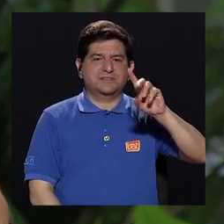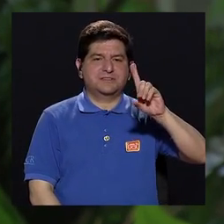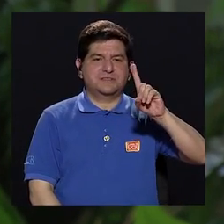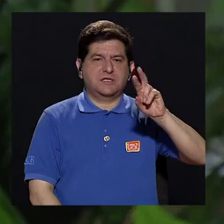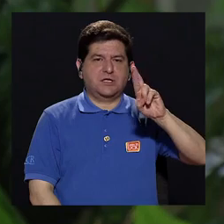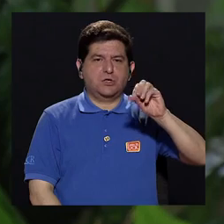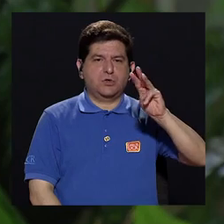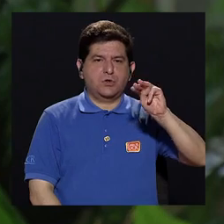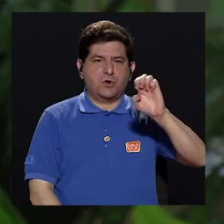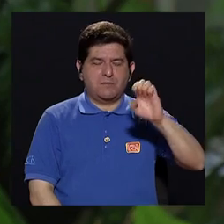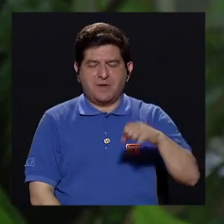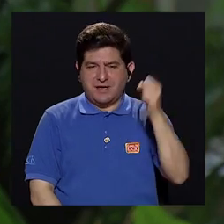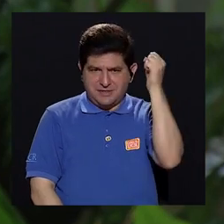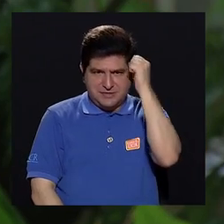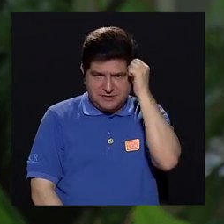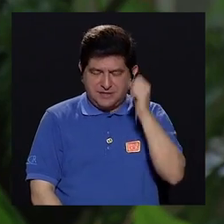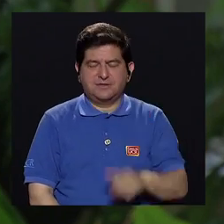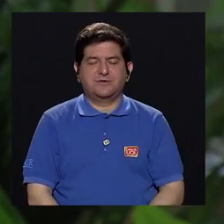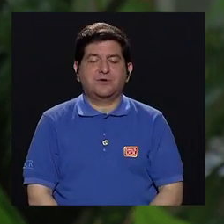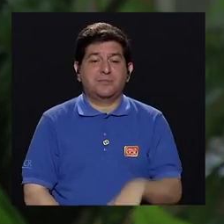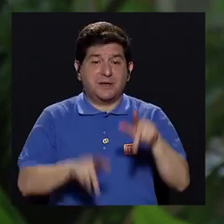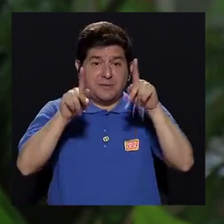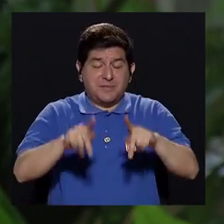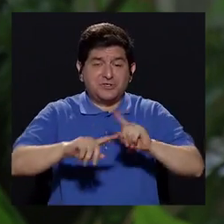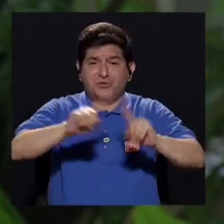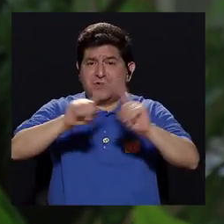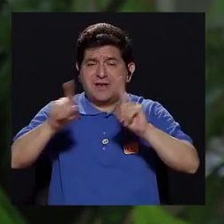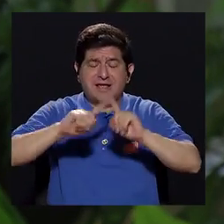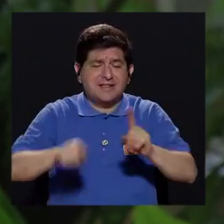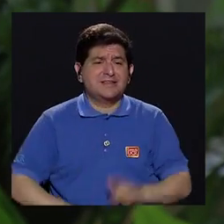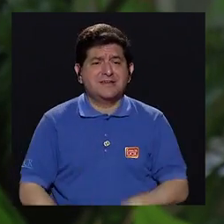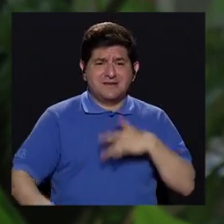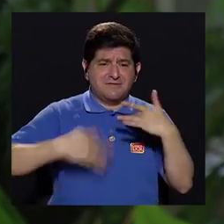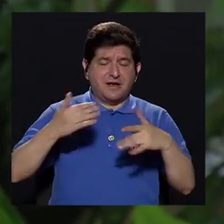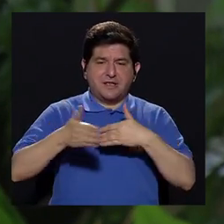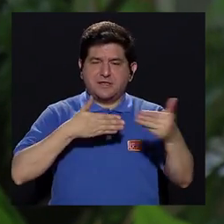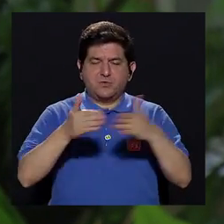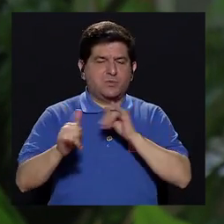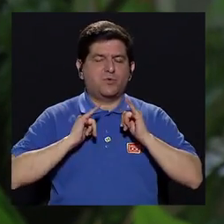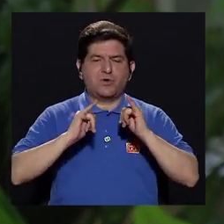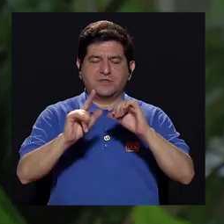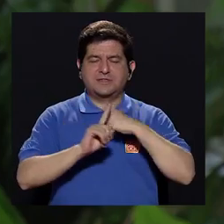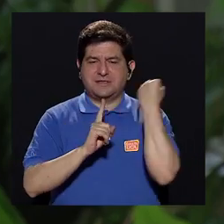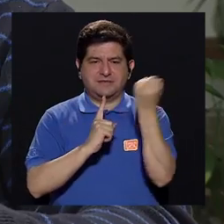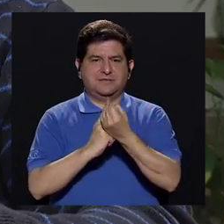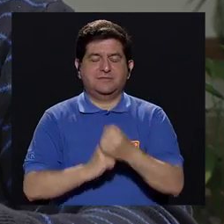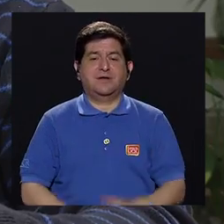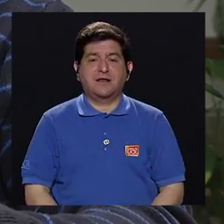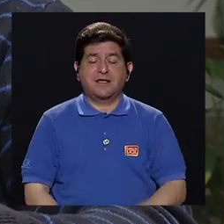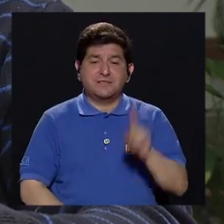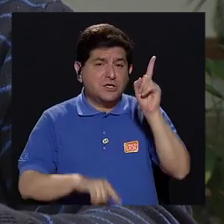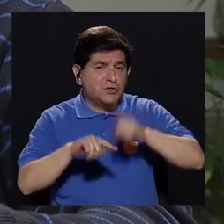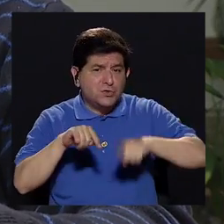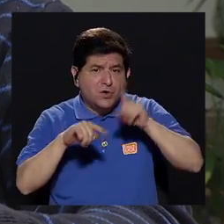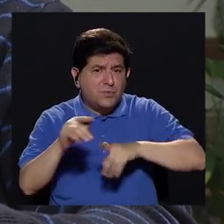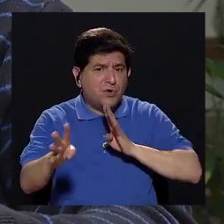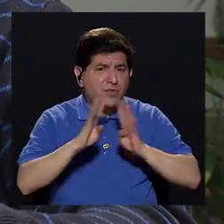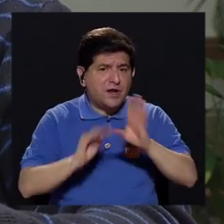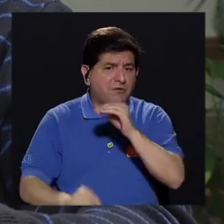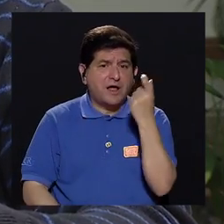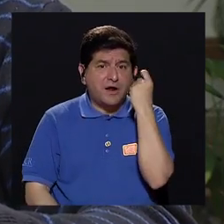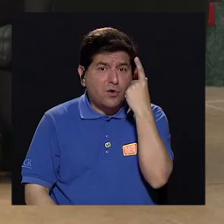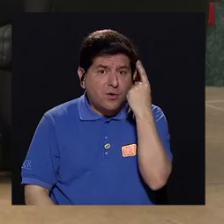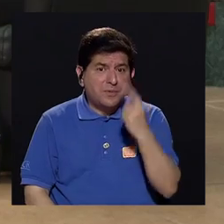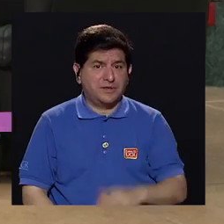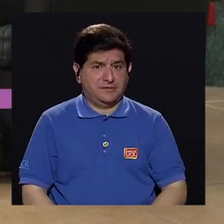características son muy variantes entre las personas, a pesar de que tal vez sufrieron la misma condición. Entonces, es la incapacidad para hablar y